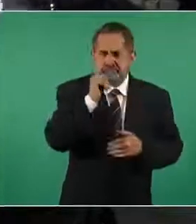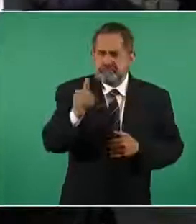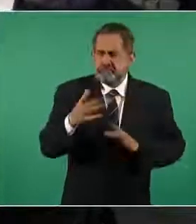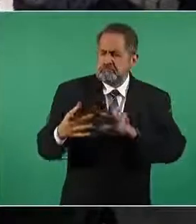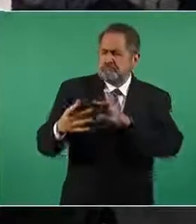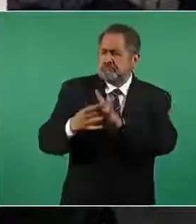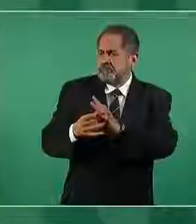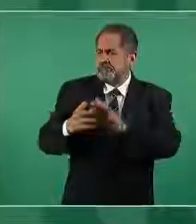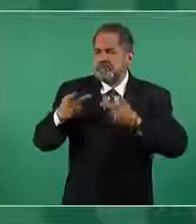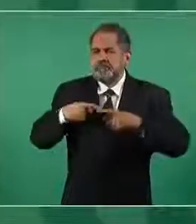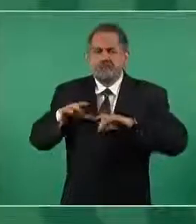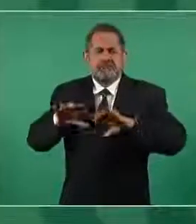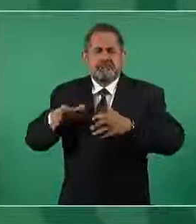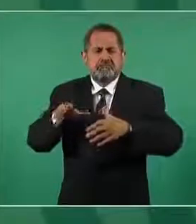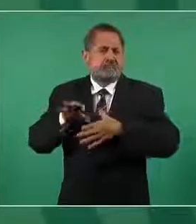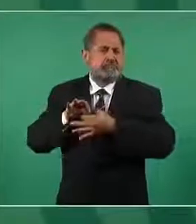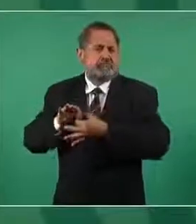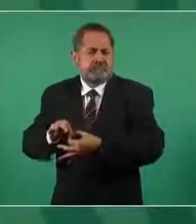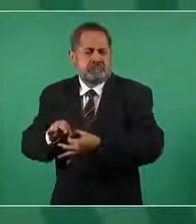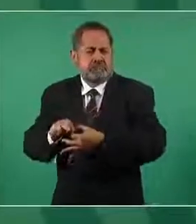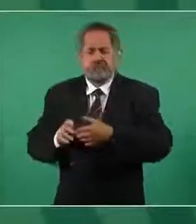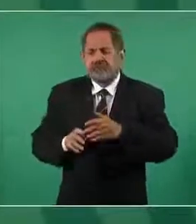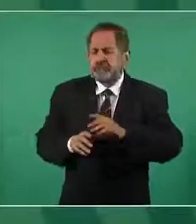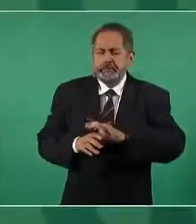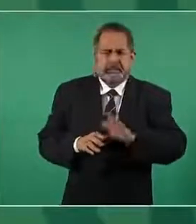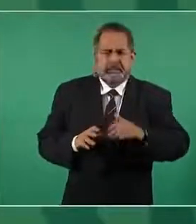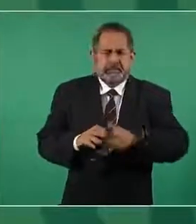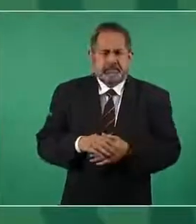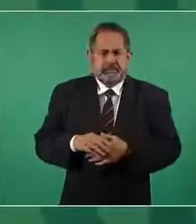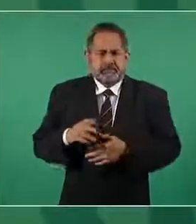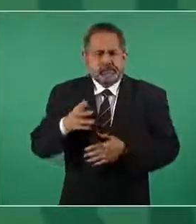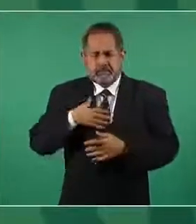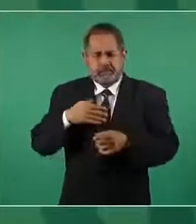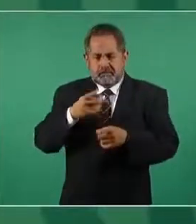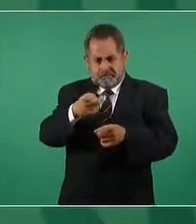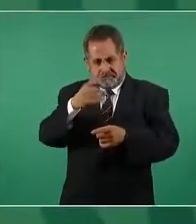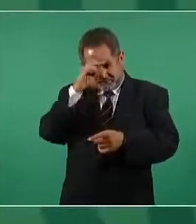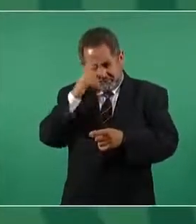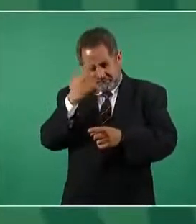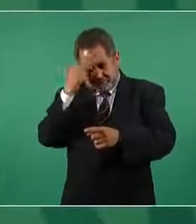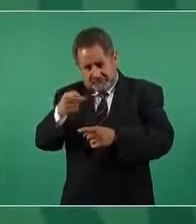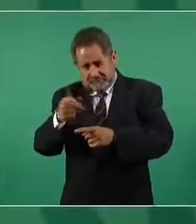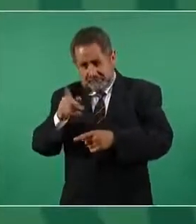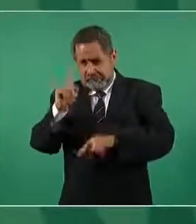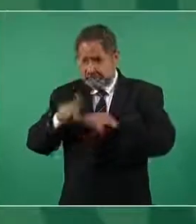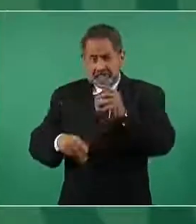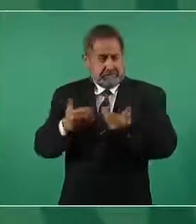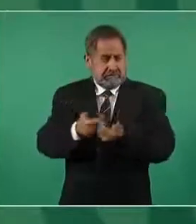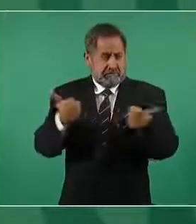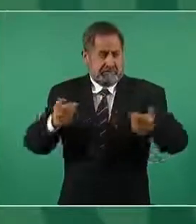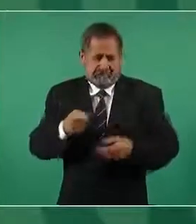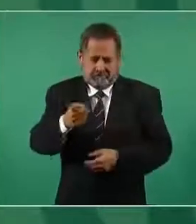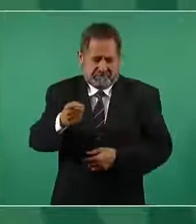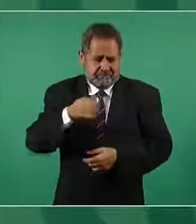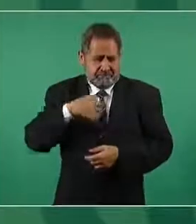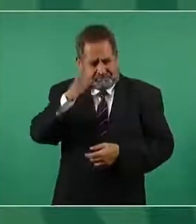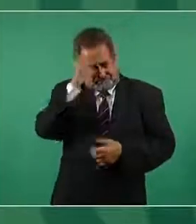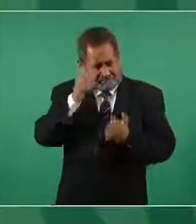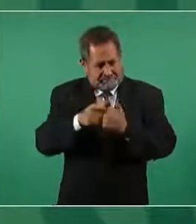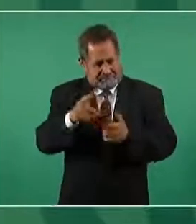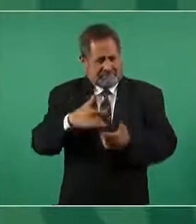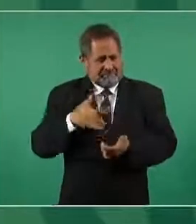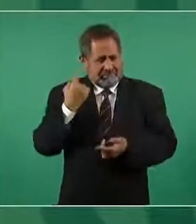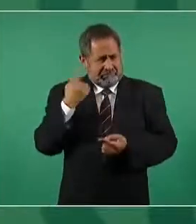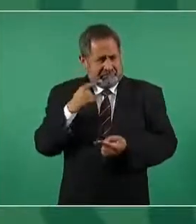entonces no le veo sentir a quitarle